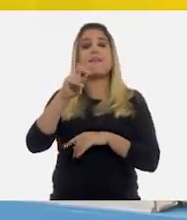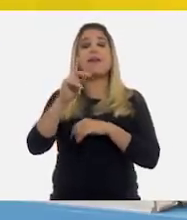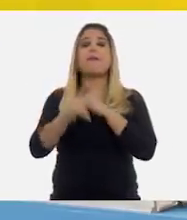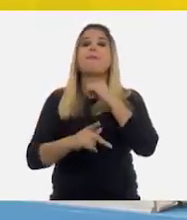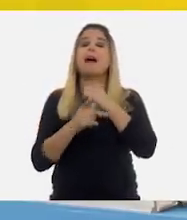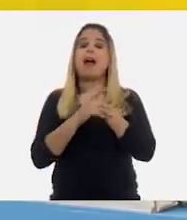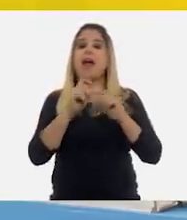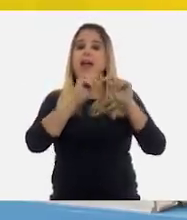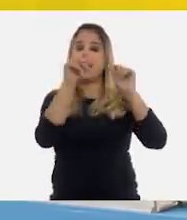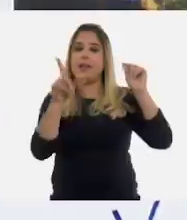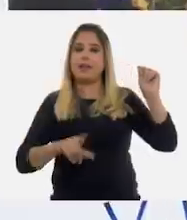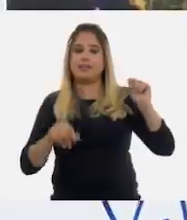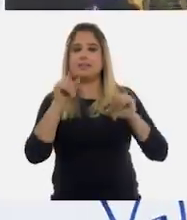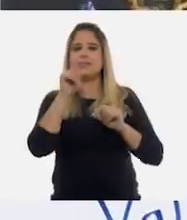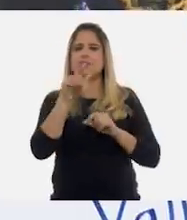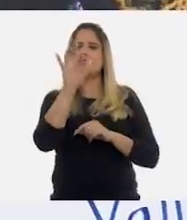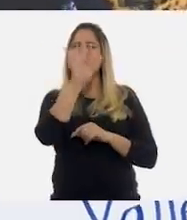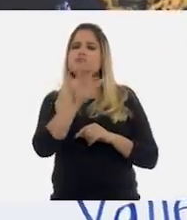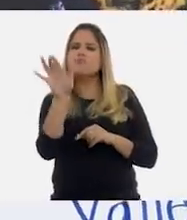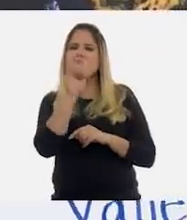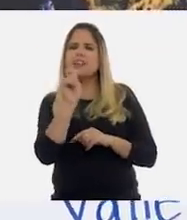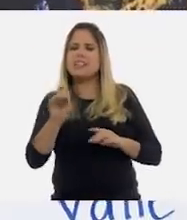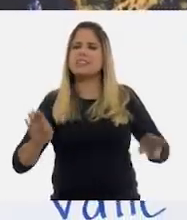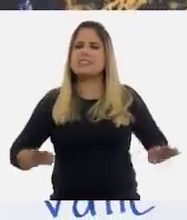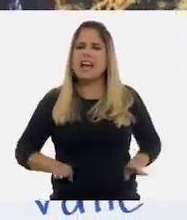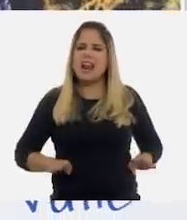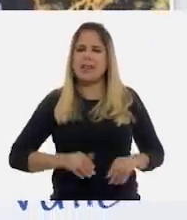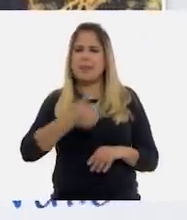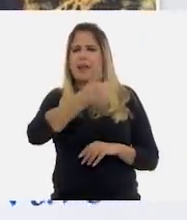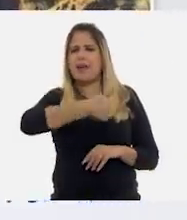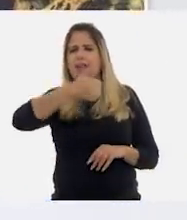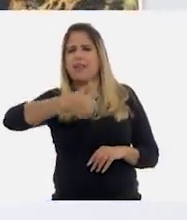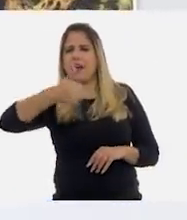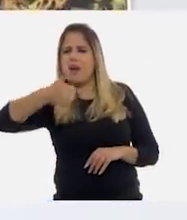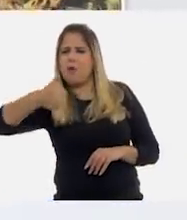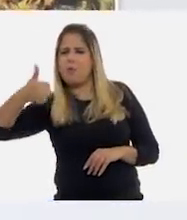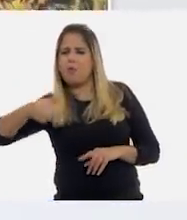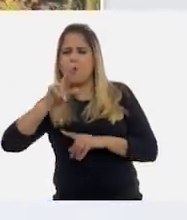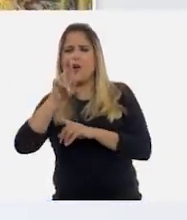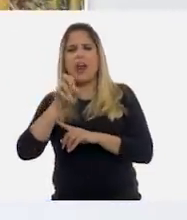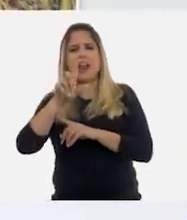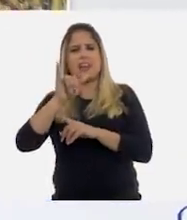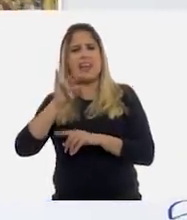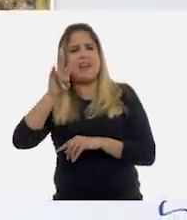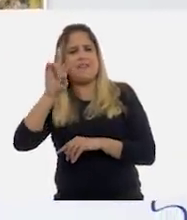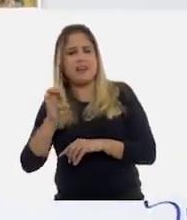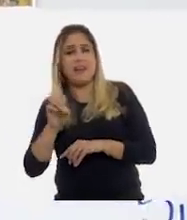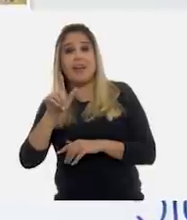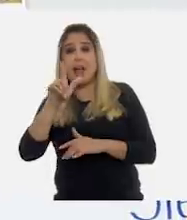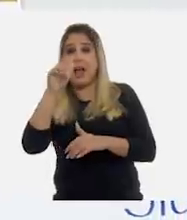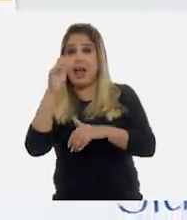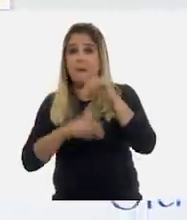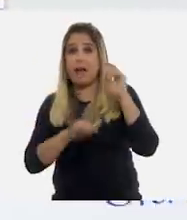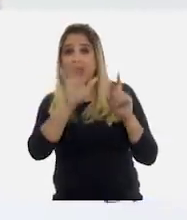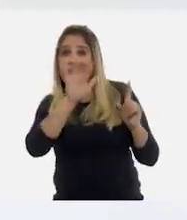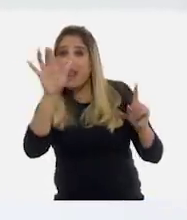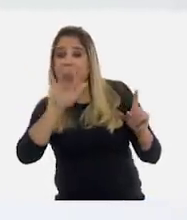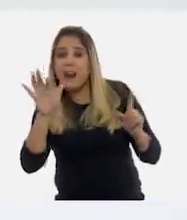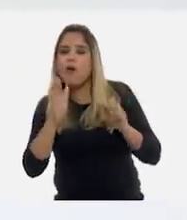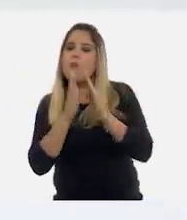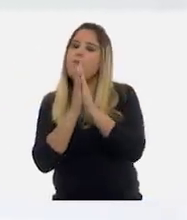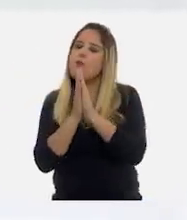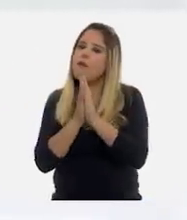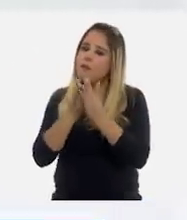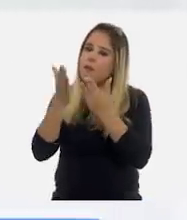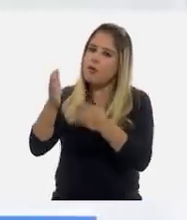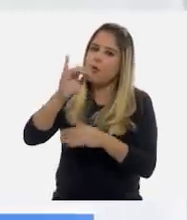Voy a leer las características de cada tipo de relieve y cuando termine de leer cada uno, por favor, Juan